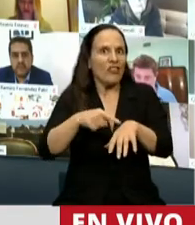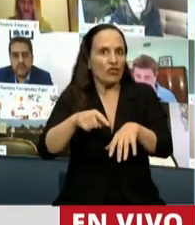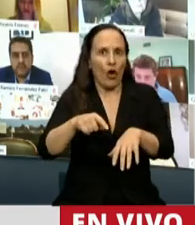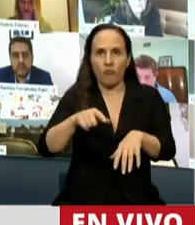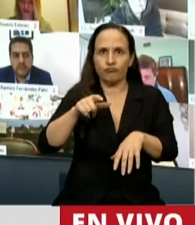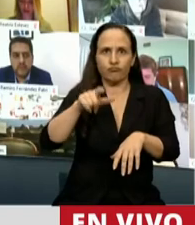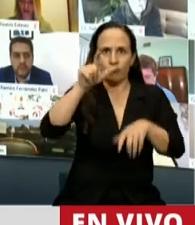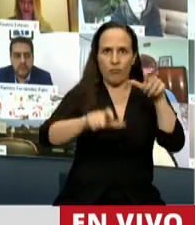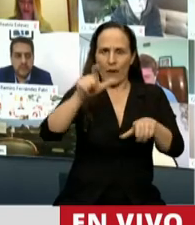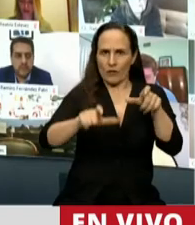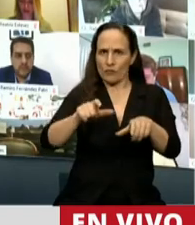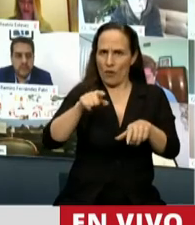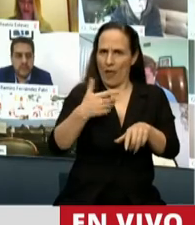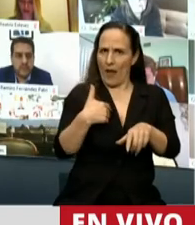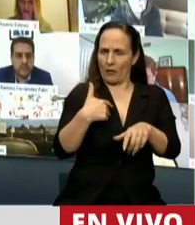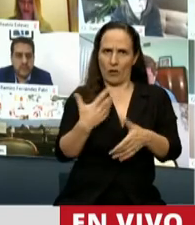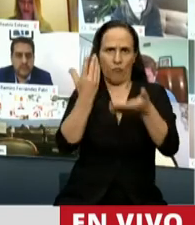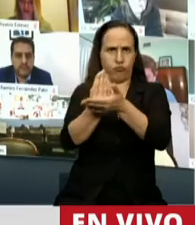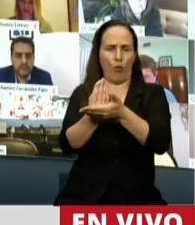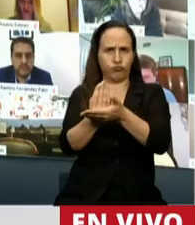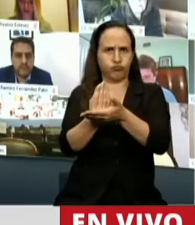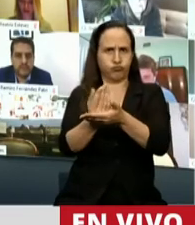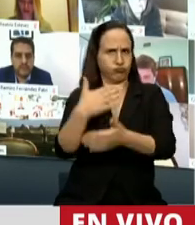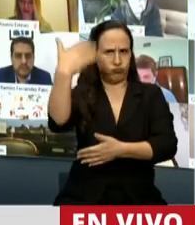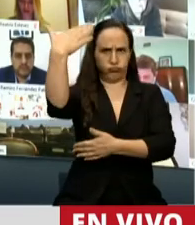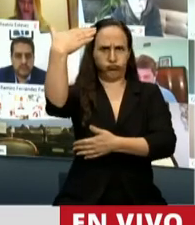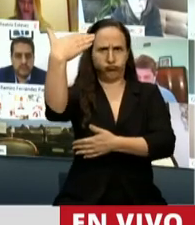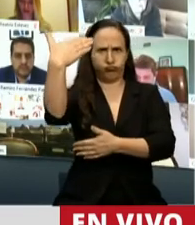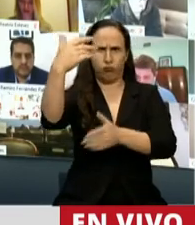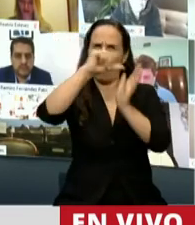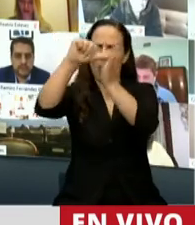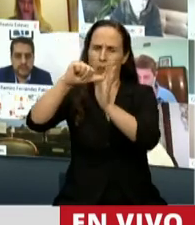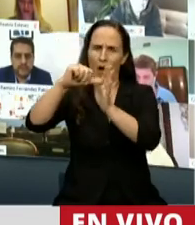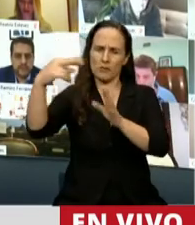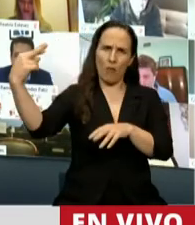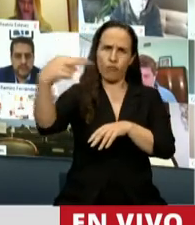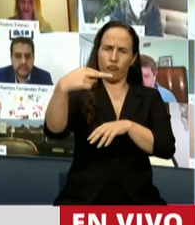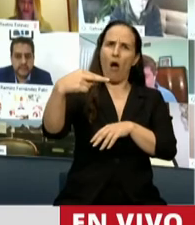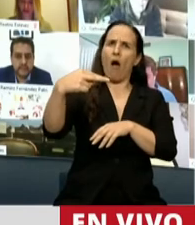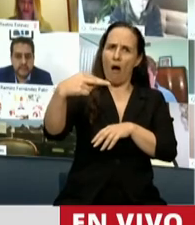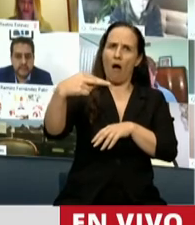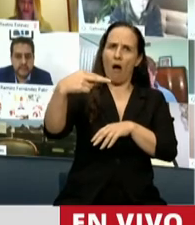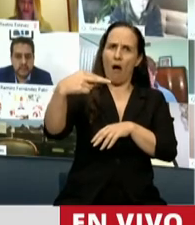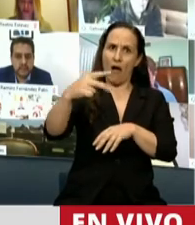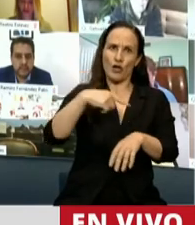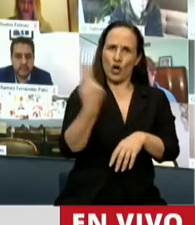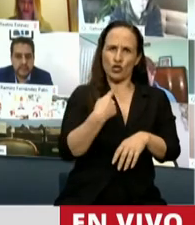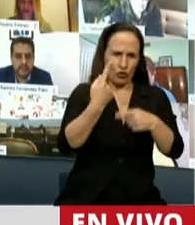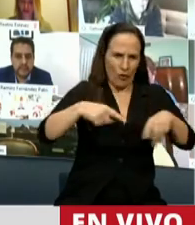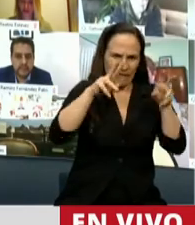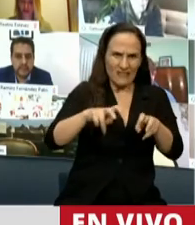cuando los dirigentes se expresan, el mundo escucha. Y para que nosotros seamos capaces de defender nuestros